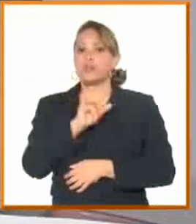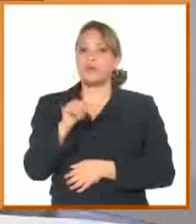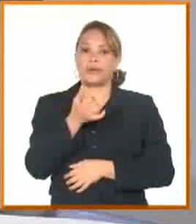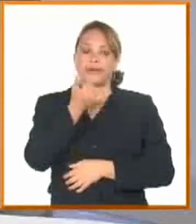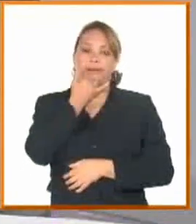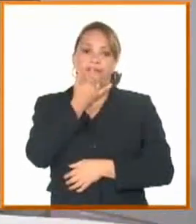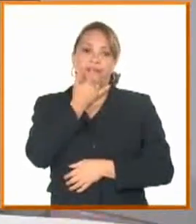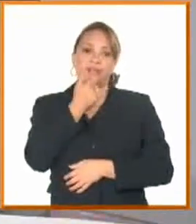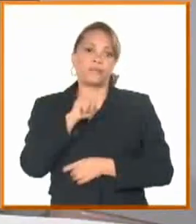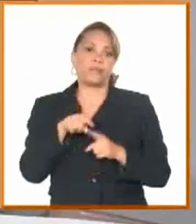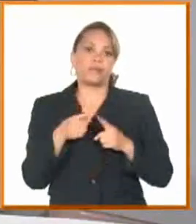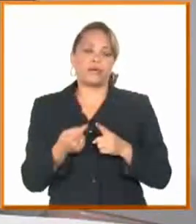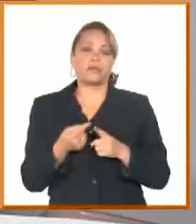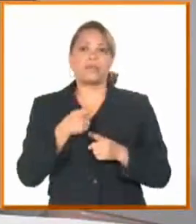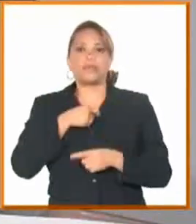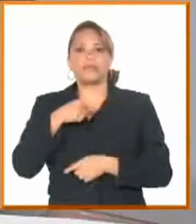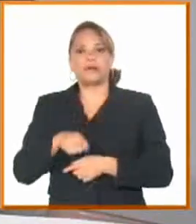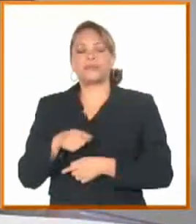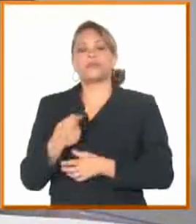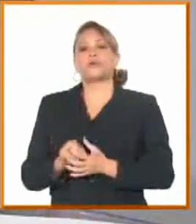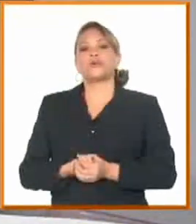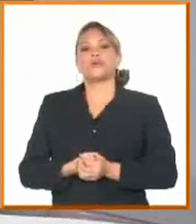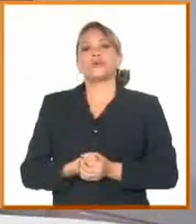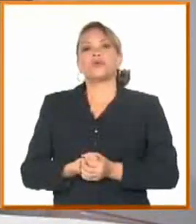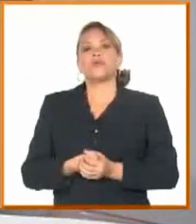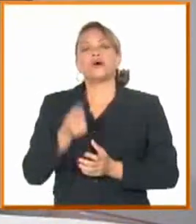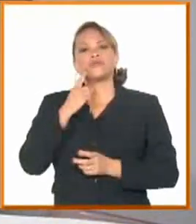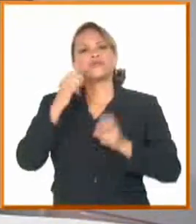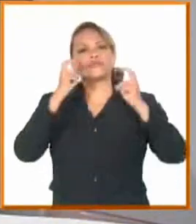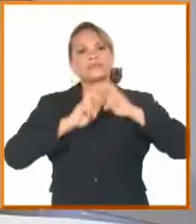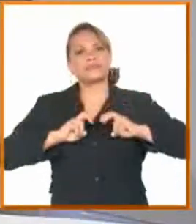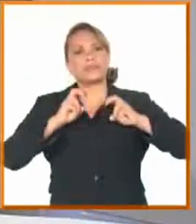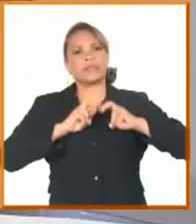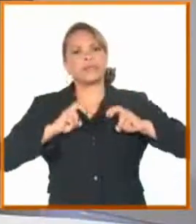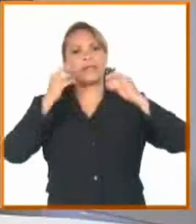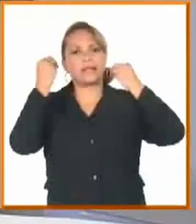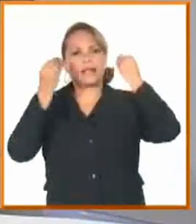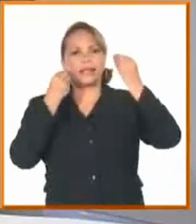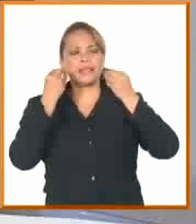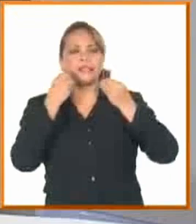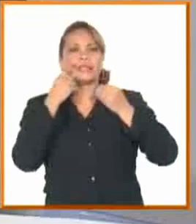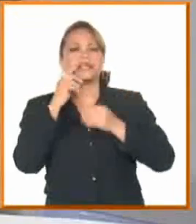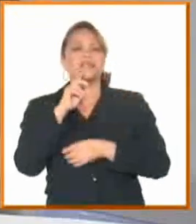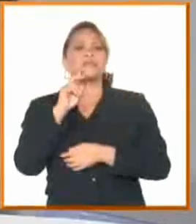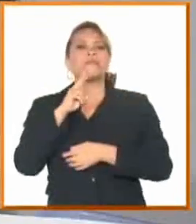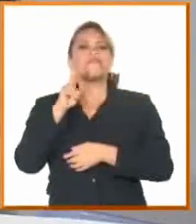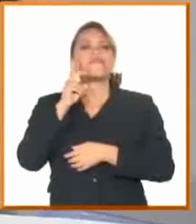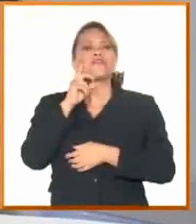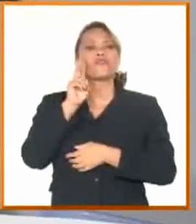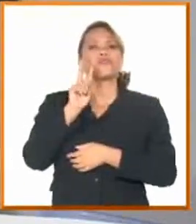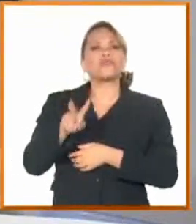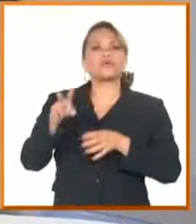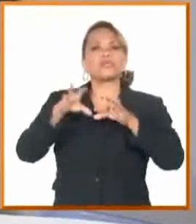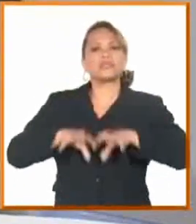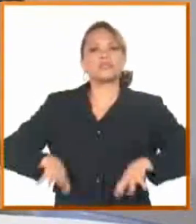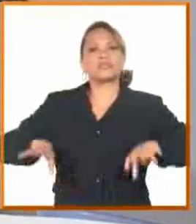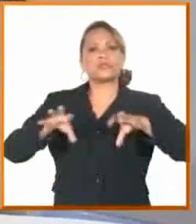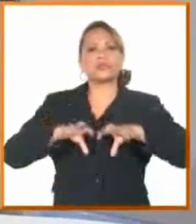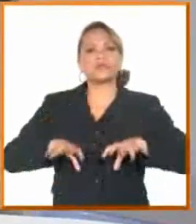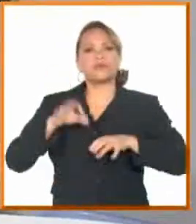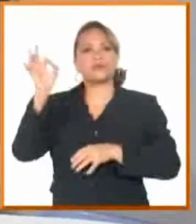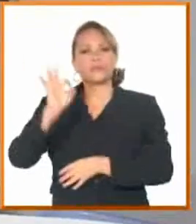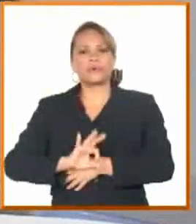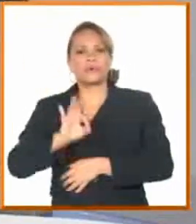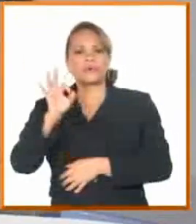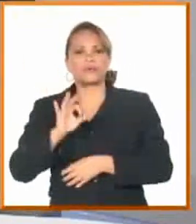cuando uno estudia lo que está pasando, los fenómenos que están pasando en el mundo, los fenómenos de la inflación, las bajas tasas de crecimiento económico que caen en